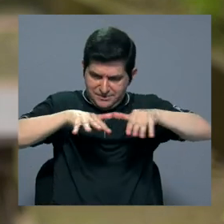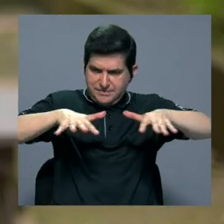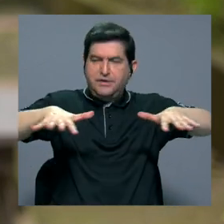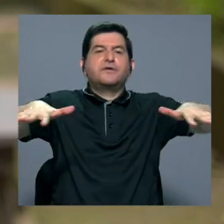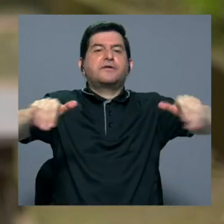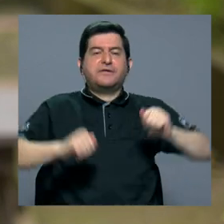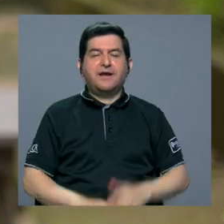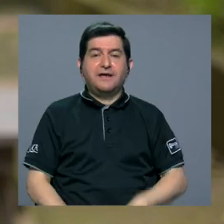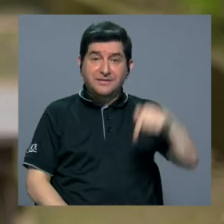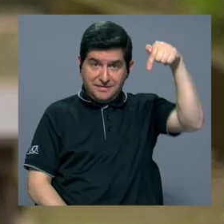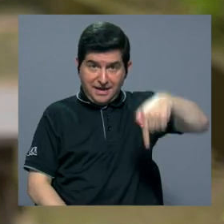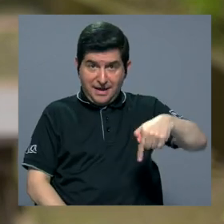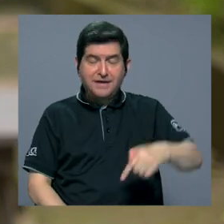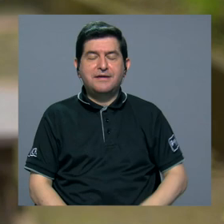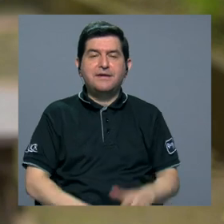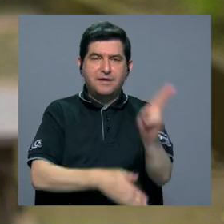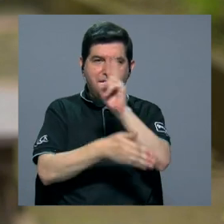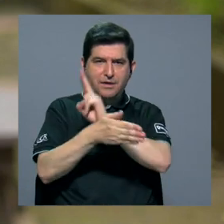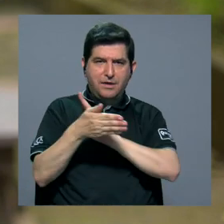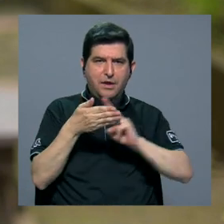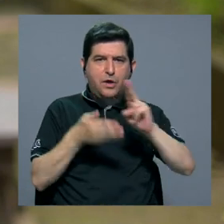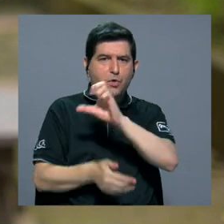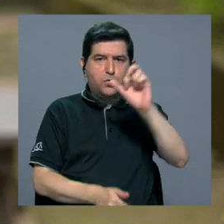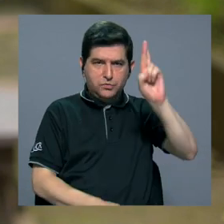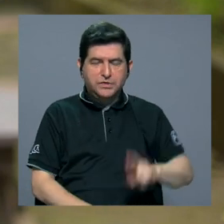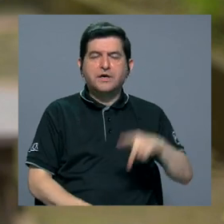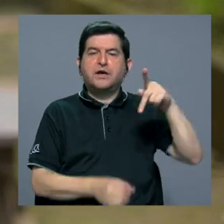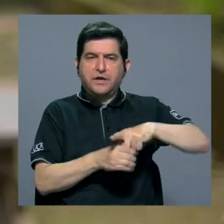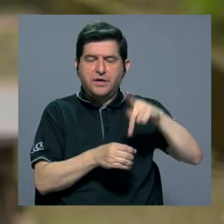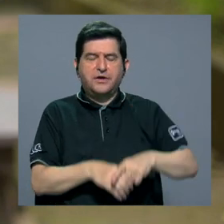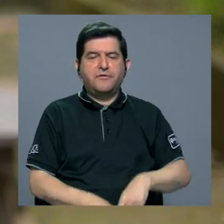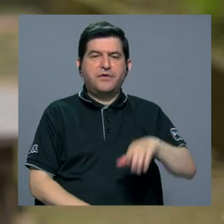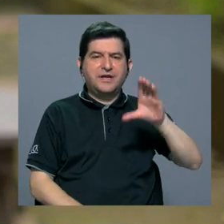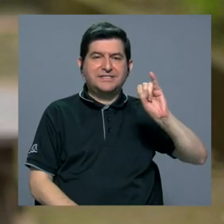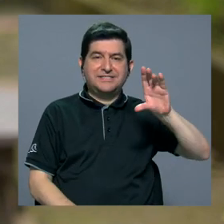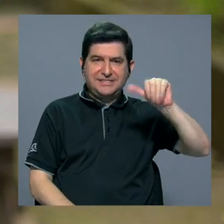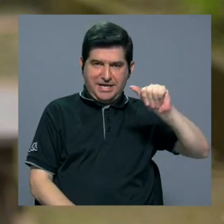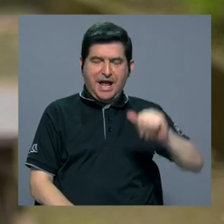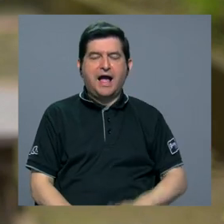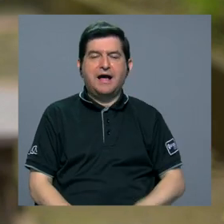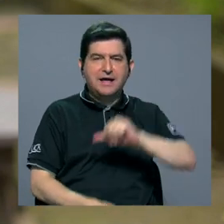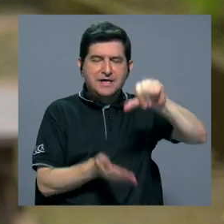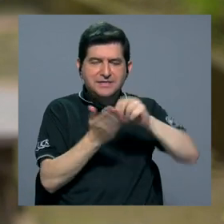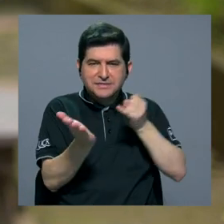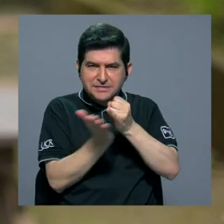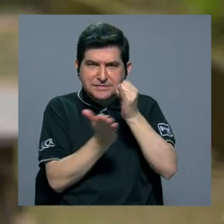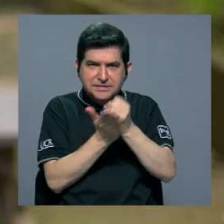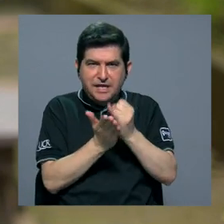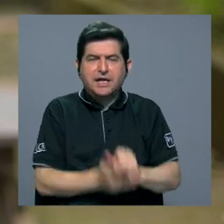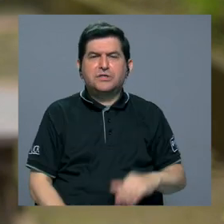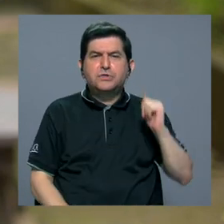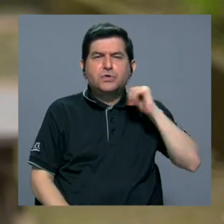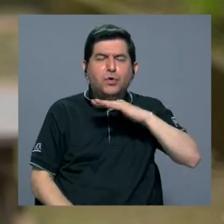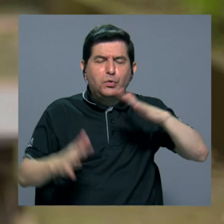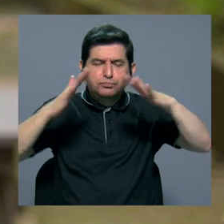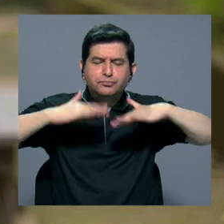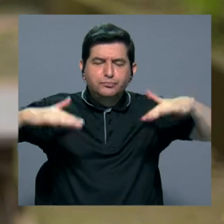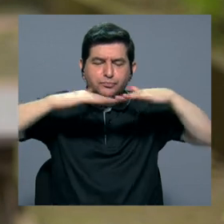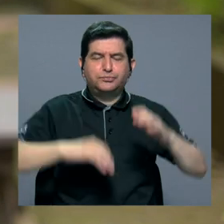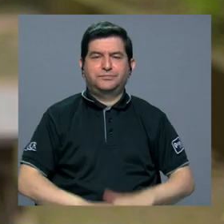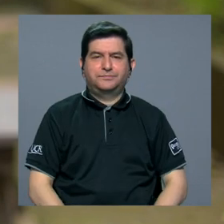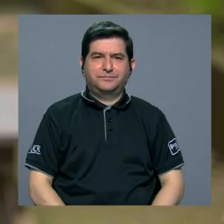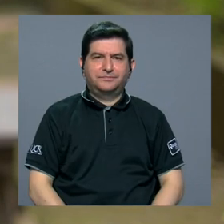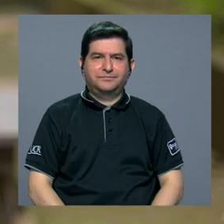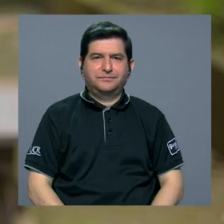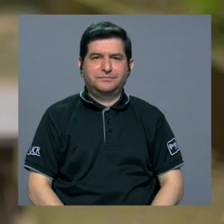aquí, dentro de la Universidad de Costa Rica, participa el SICA como Centro de Investigación en Contaminación Ambiental,